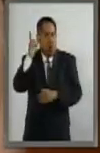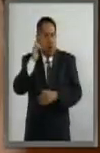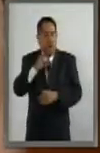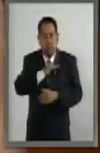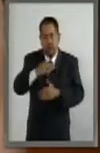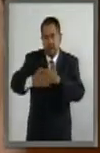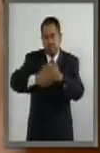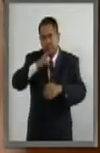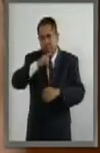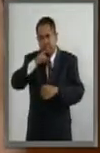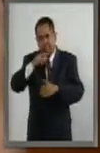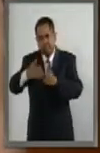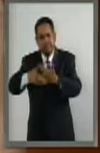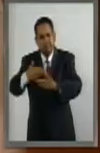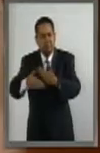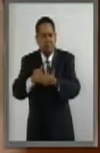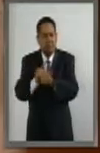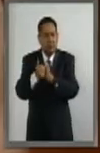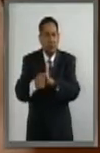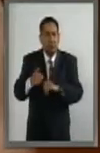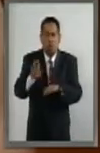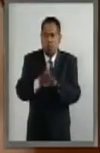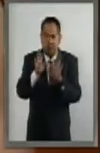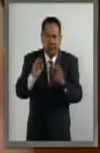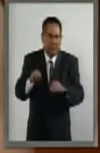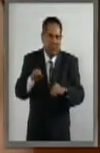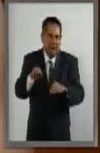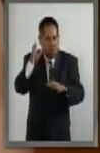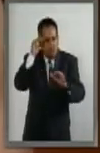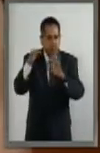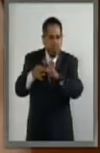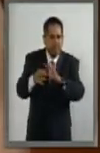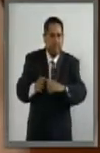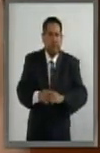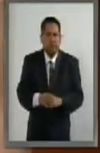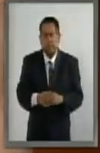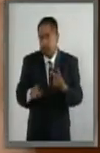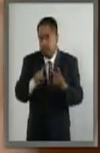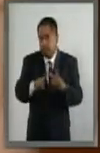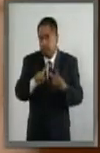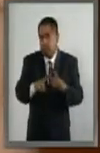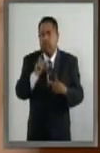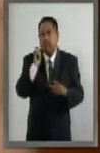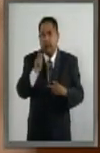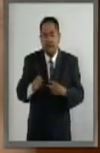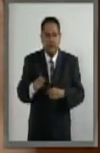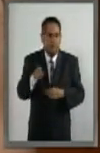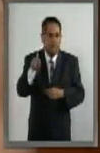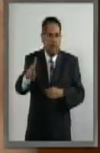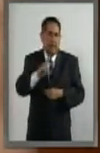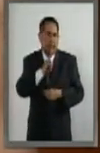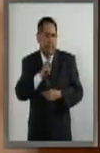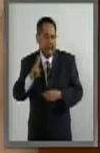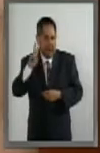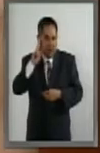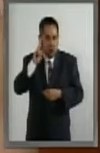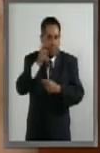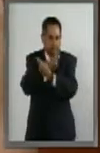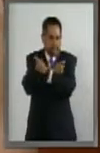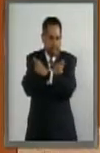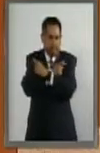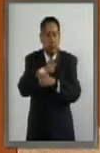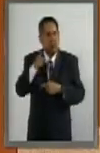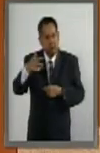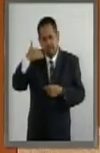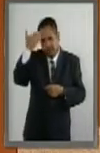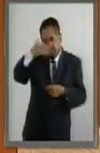pronta conclusión del proceso de actualización de este tratado. En segundo lugar, encuentra la Santa Sede, que pese a ser un Estado